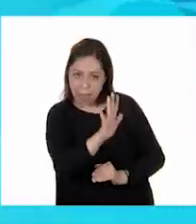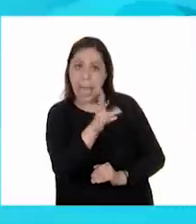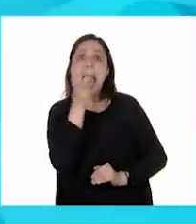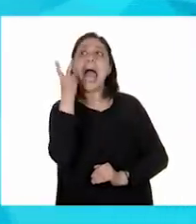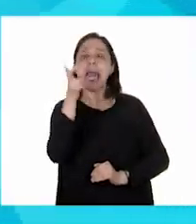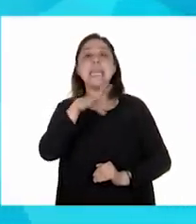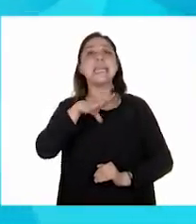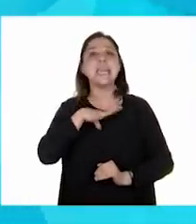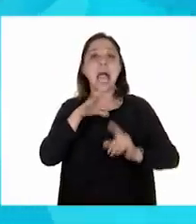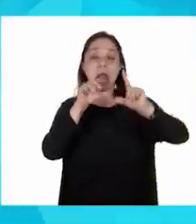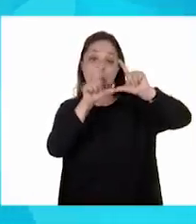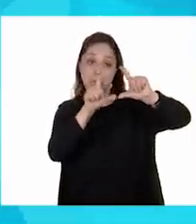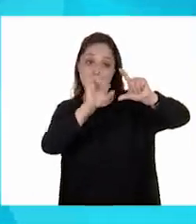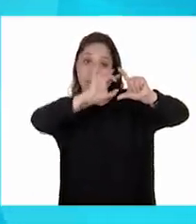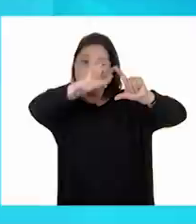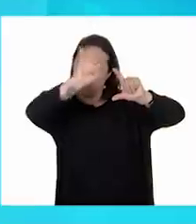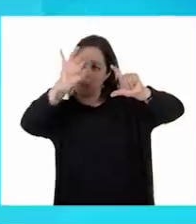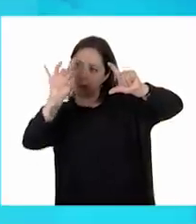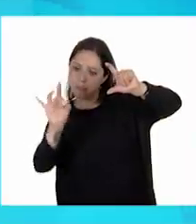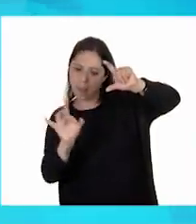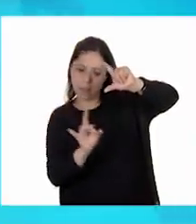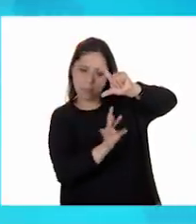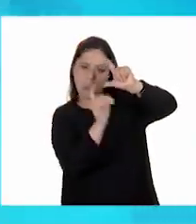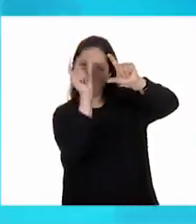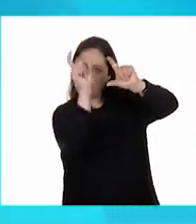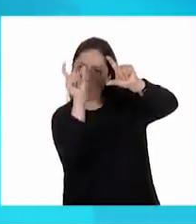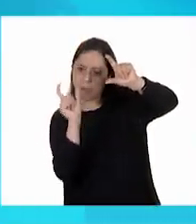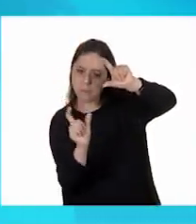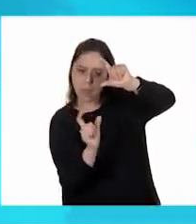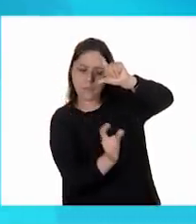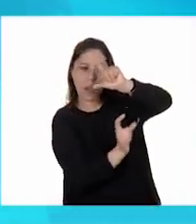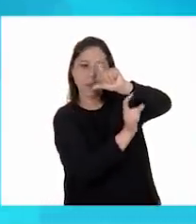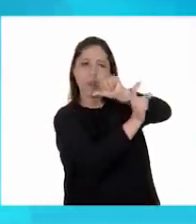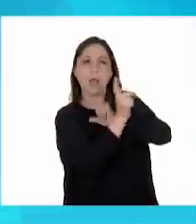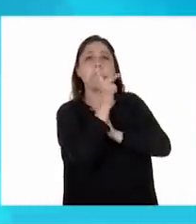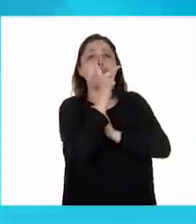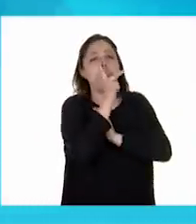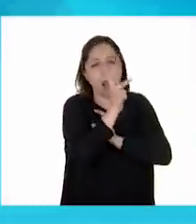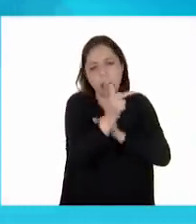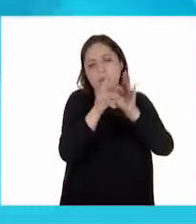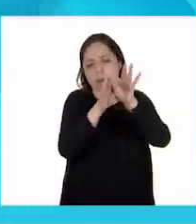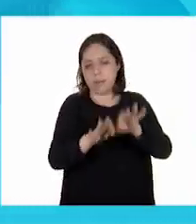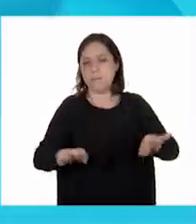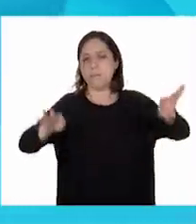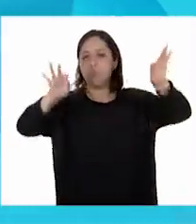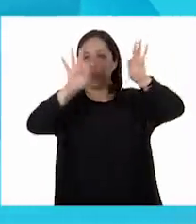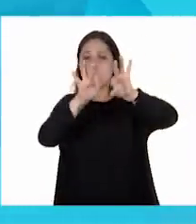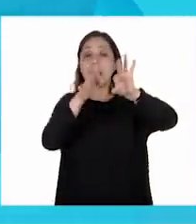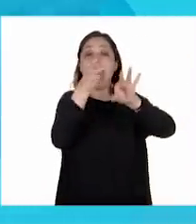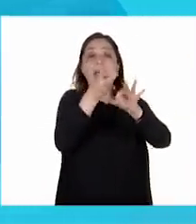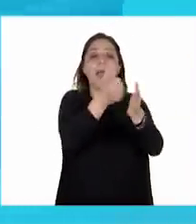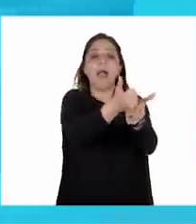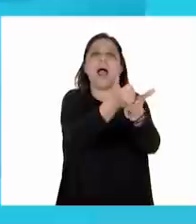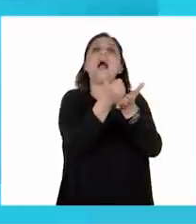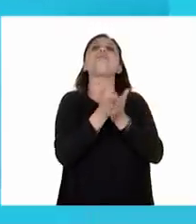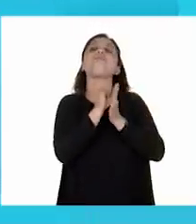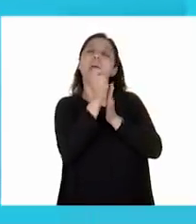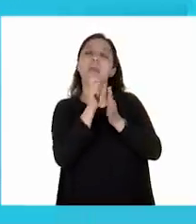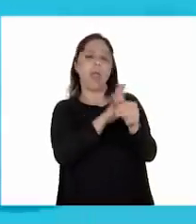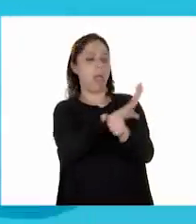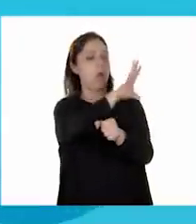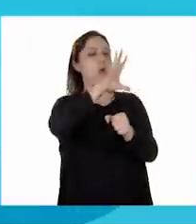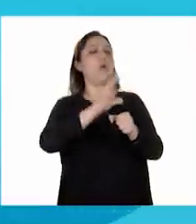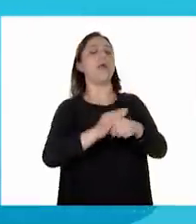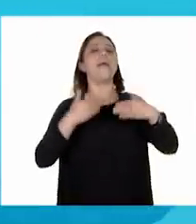esquema. Claro. Porque además está acompañado de palabras claves que nos van a ayudar a entender mucho